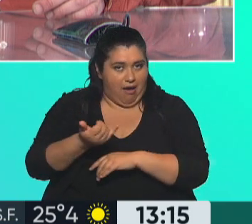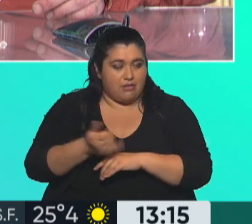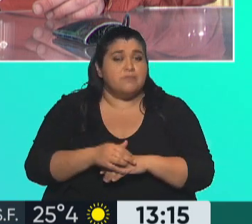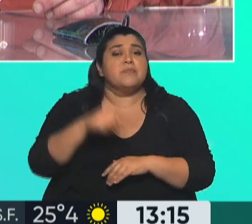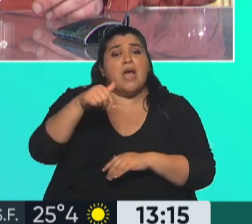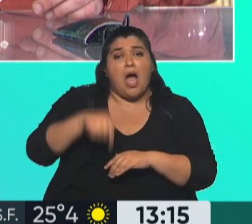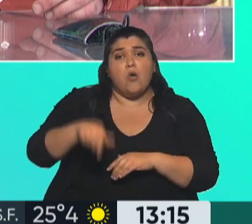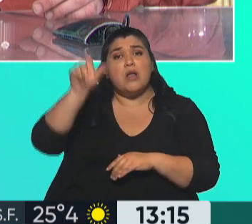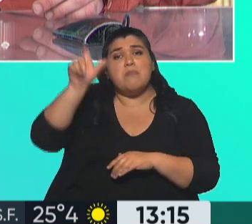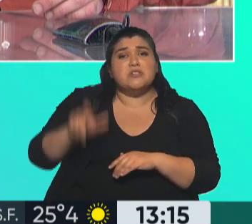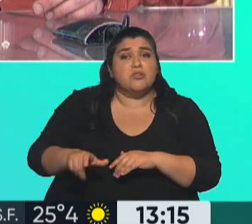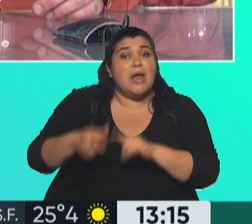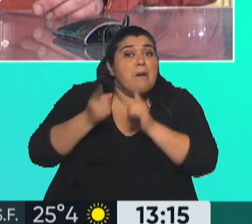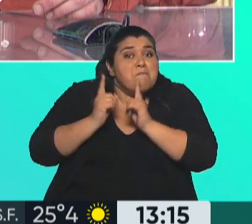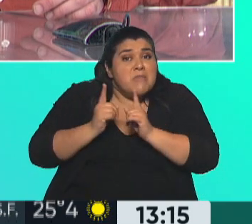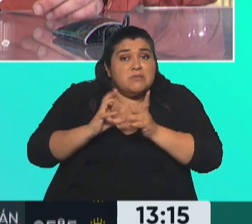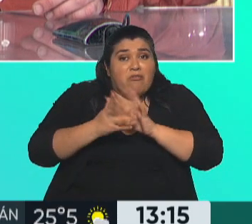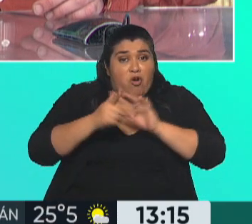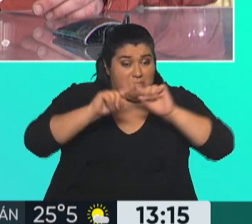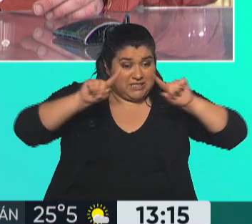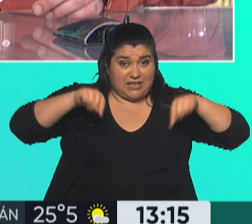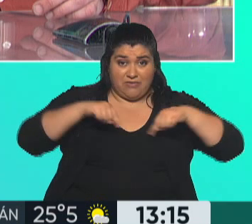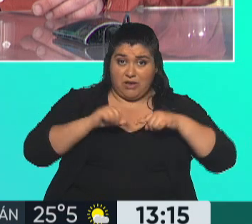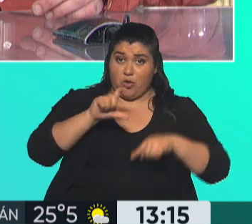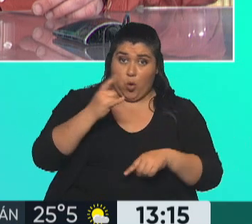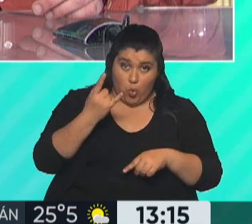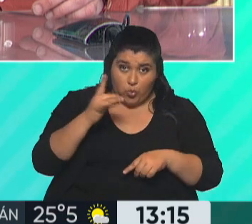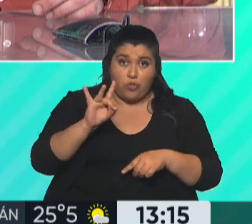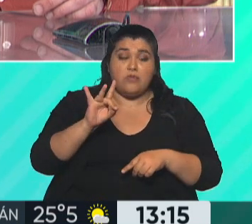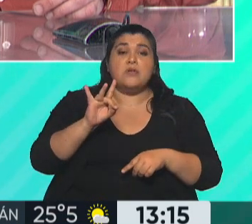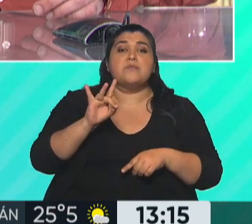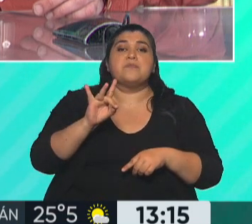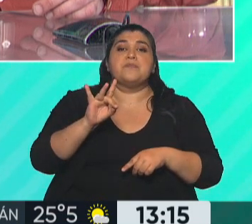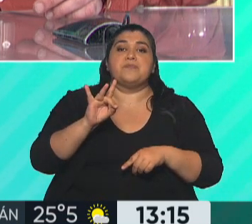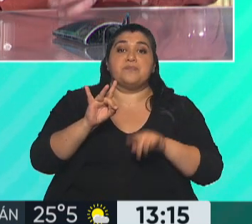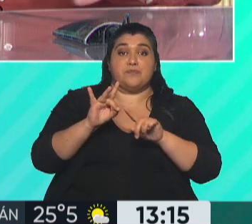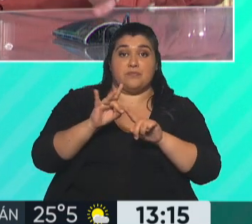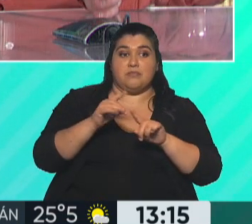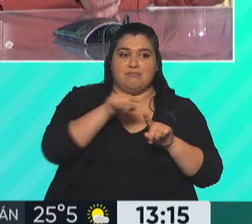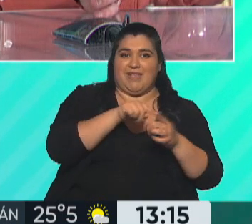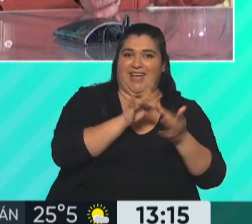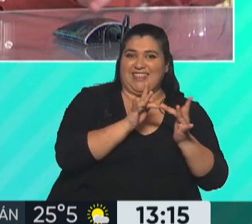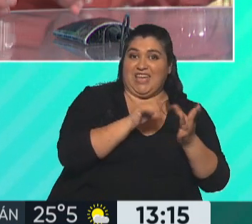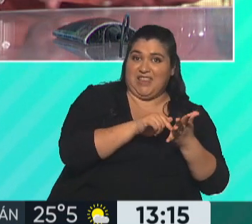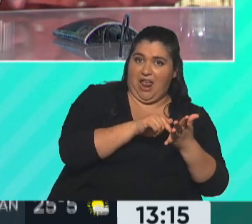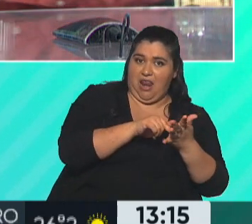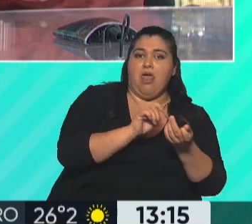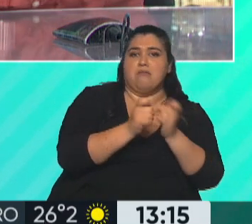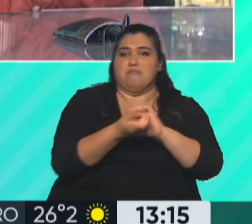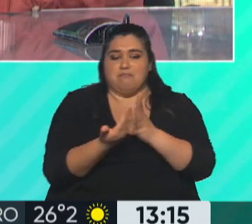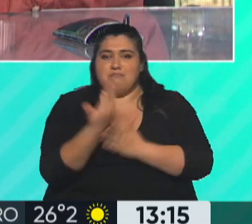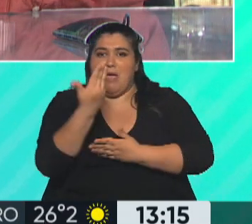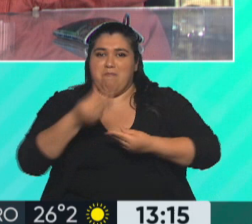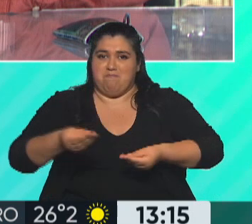recibir la persona es la misma versión del certificado que le aparece en versión digital impresa. Nosotros habíamos